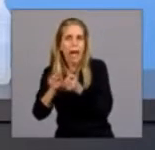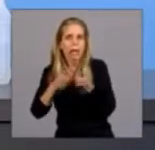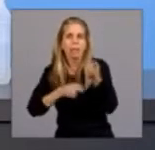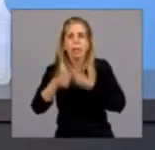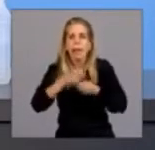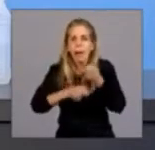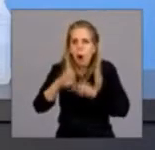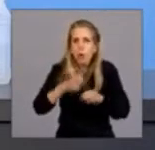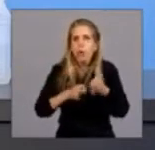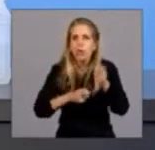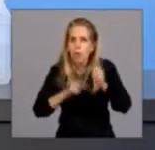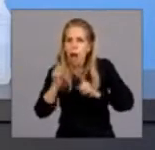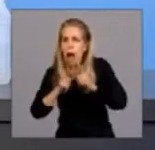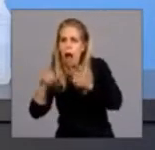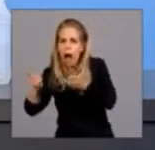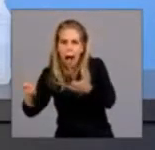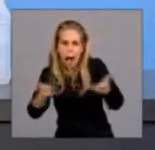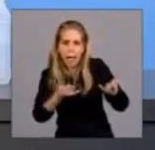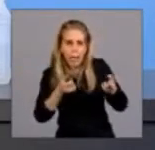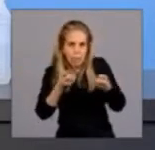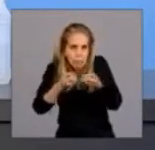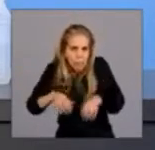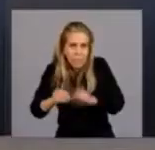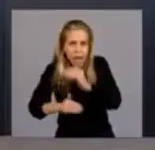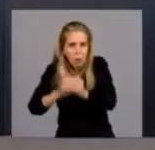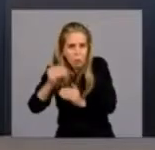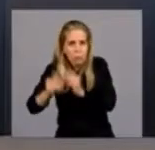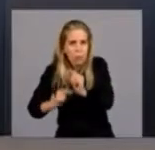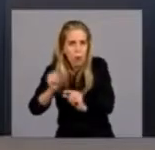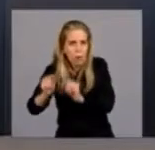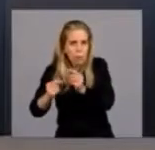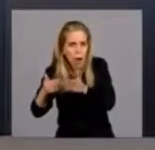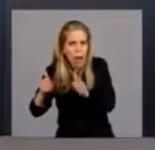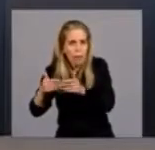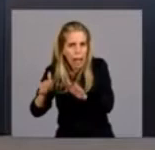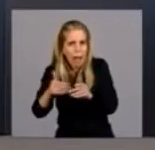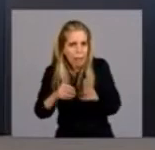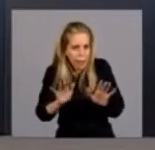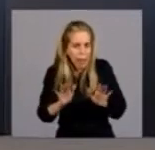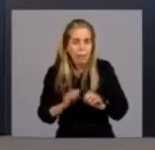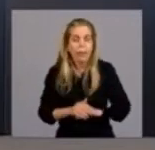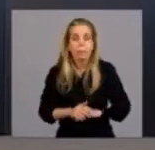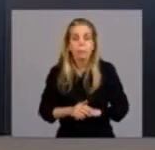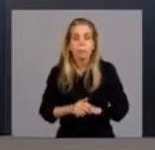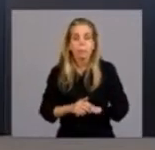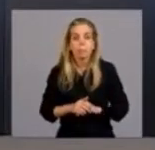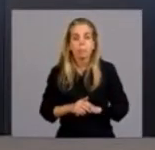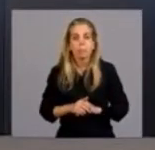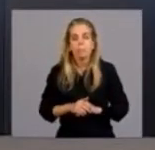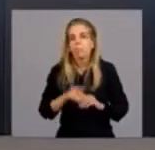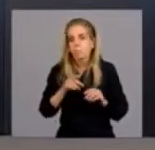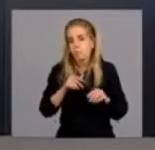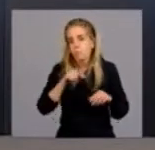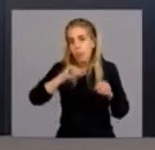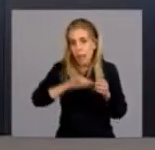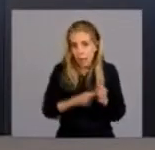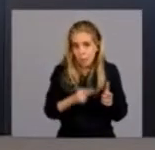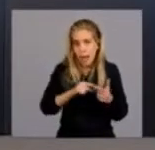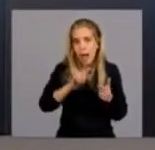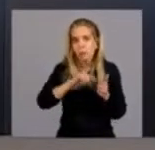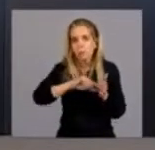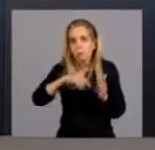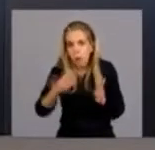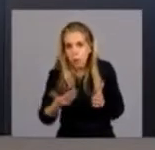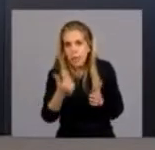comercios que están en actividad. Esto incluye a Lamba, a